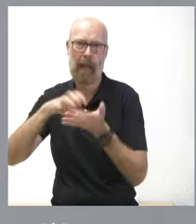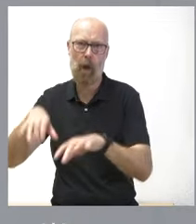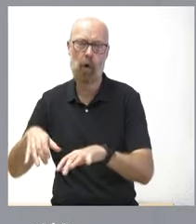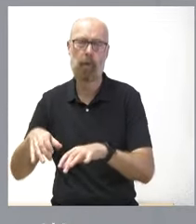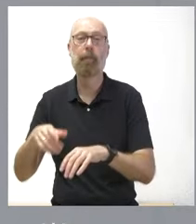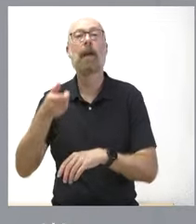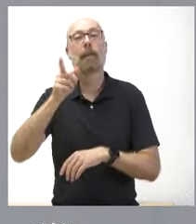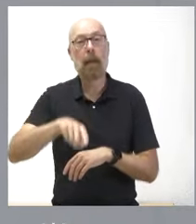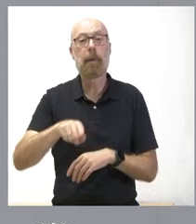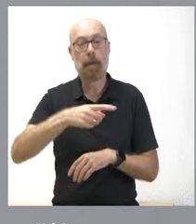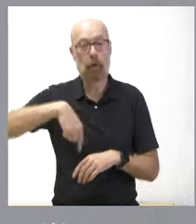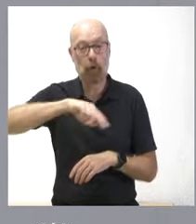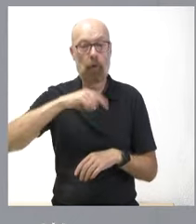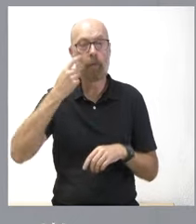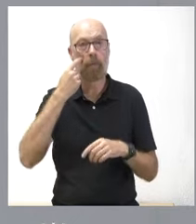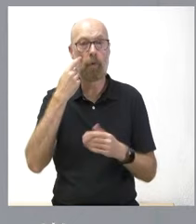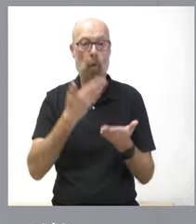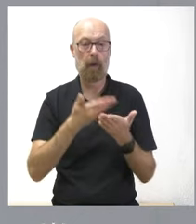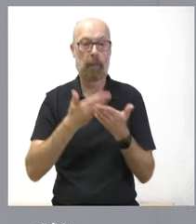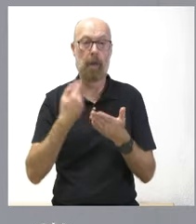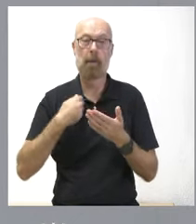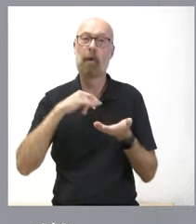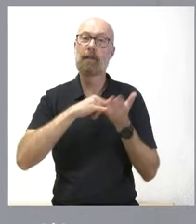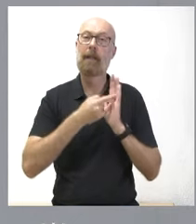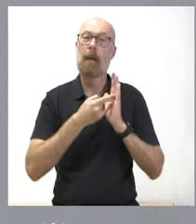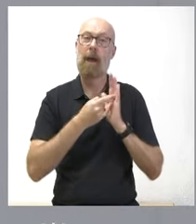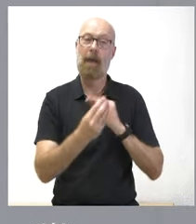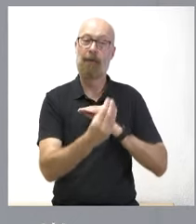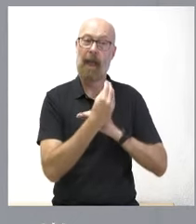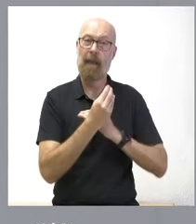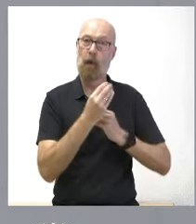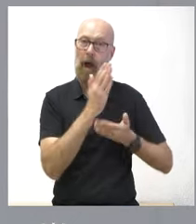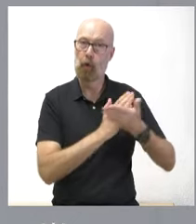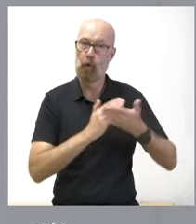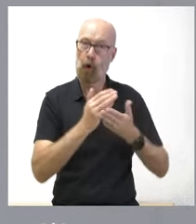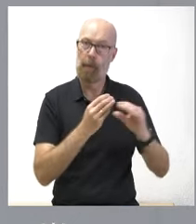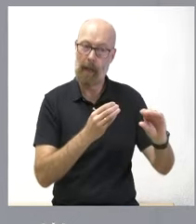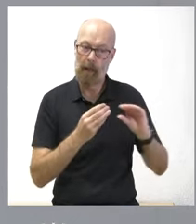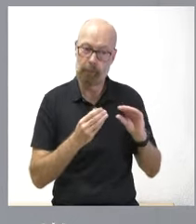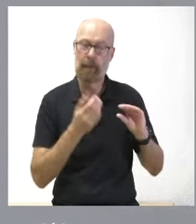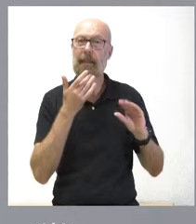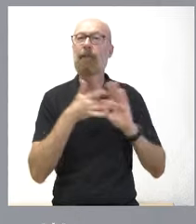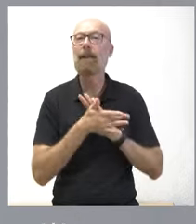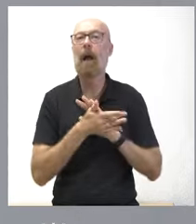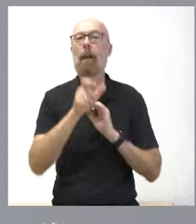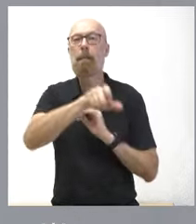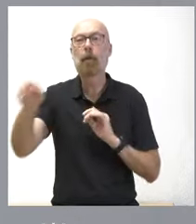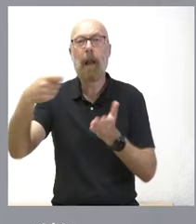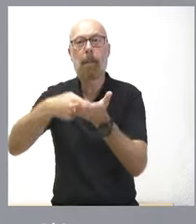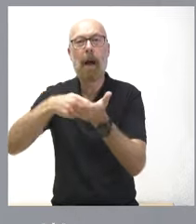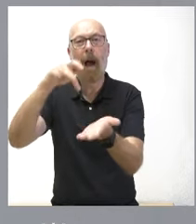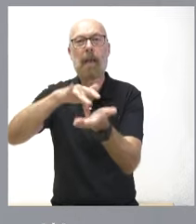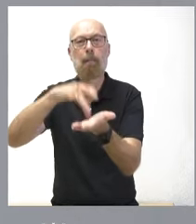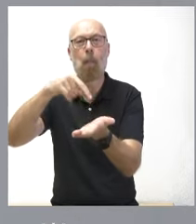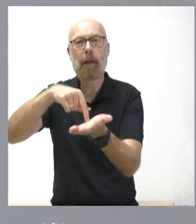plenamente el destino de los fondos que proceden del sistema de financiación autonómica, que los impuestos que la gente paga y que luego nosotros recibimos a través del